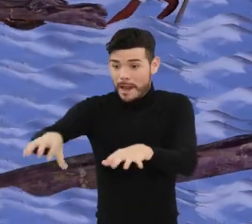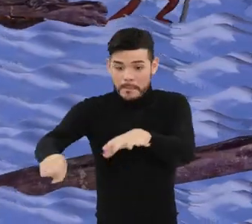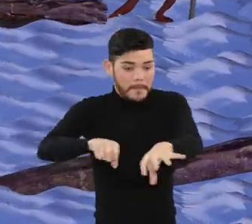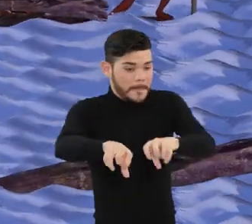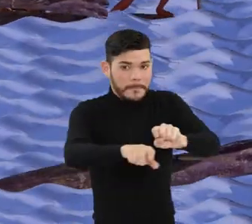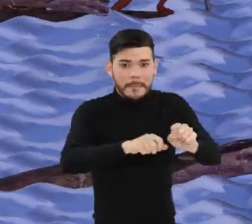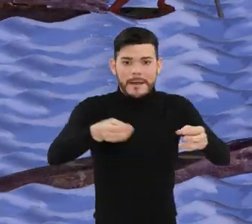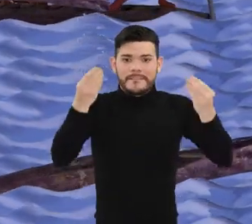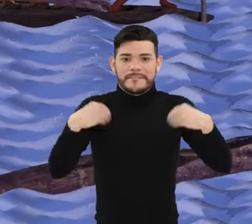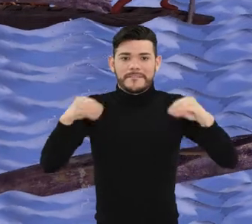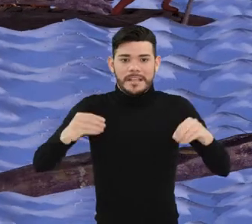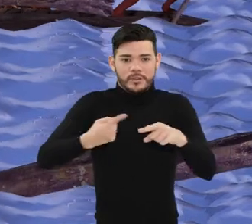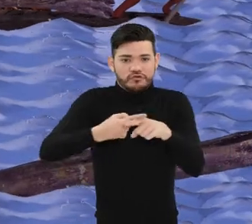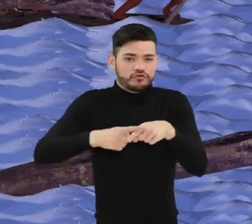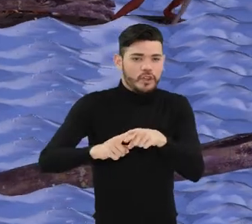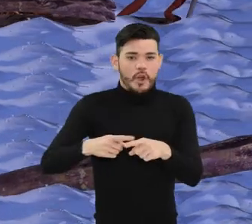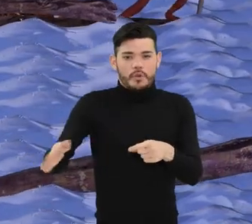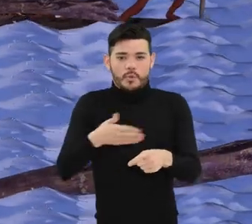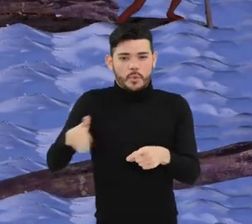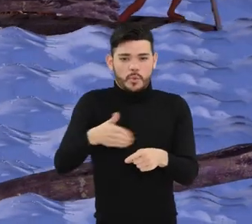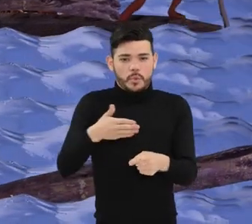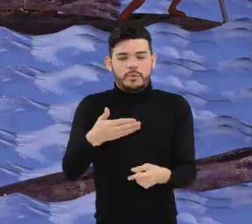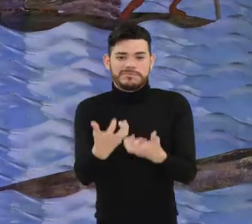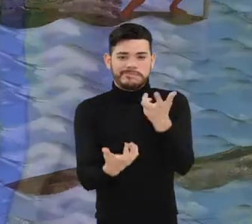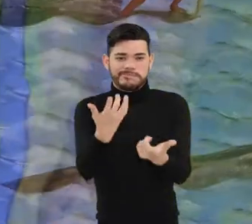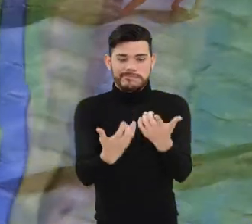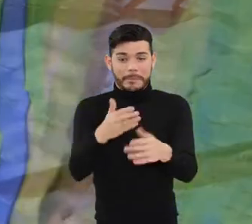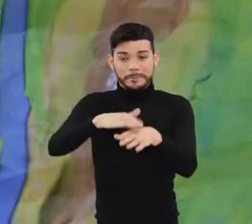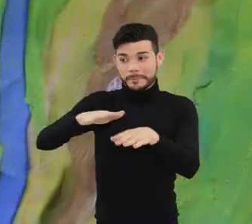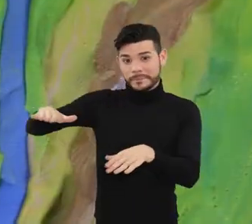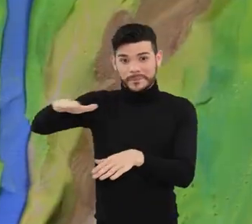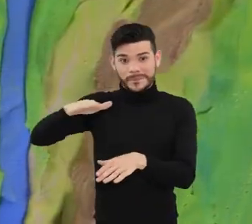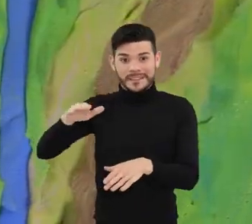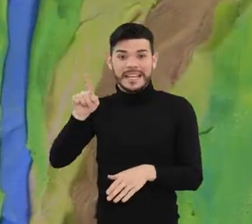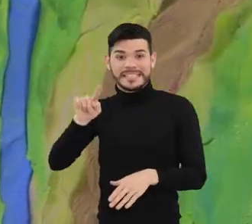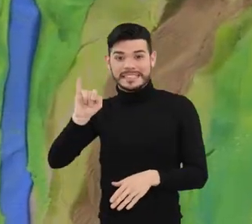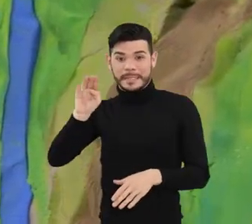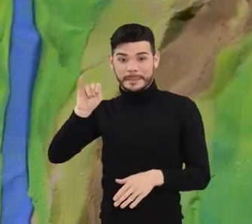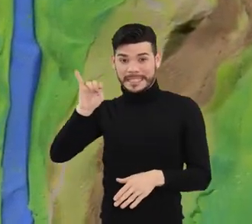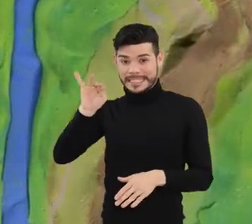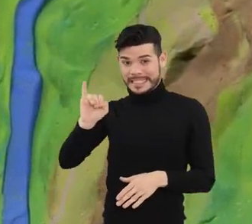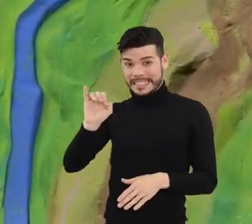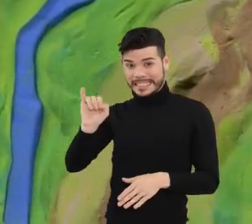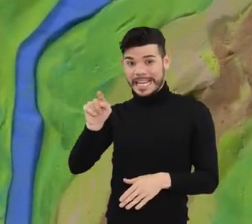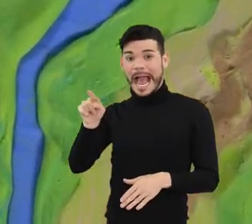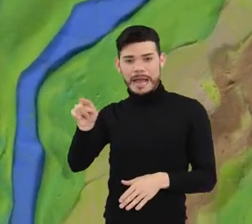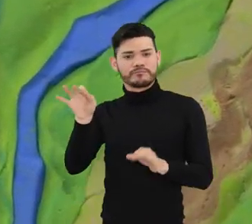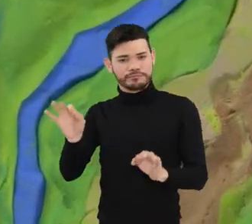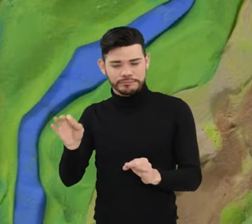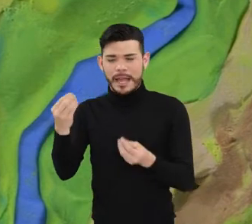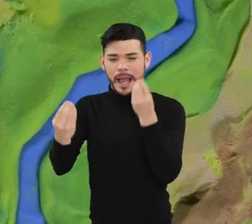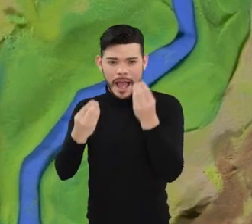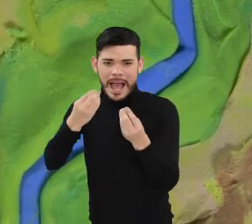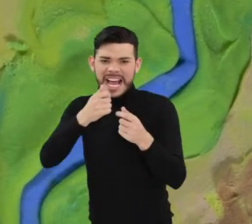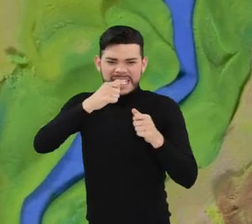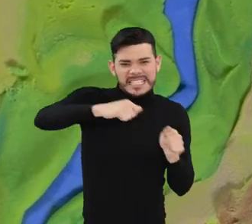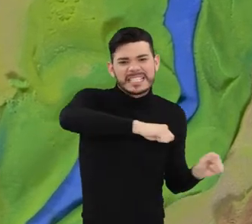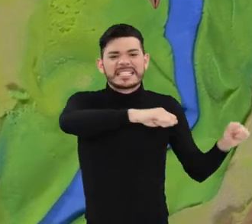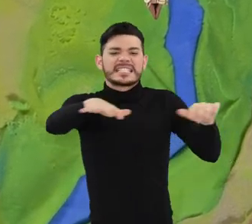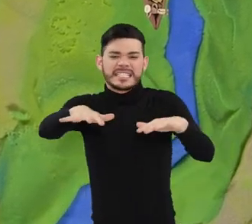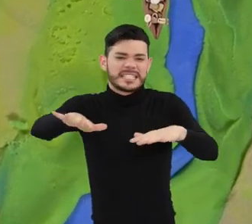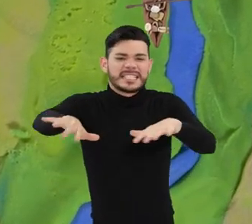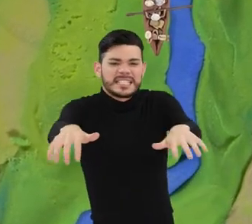de madera para venderla como leña. En la Ciénaga de Cimití se practica la pesca de corral o